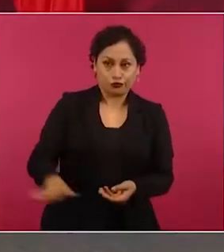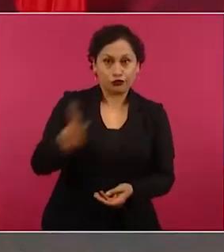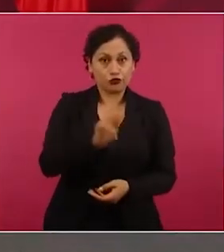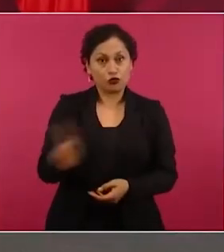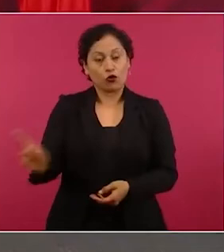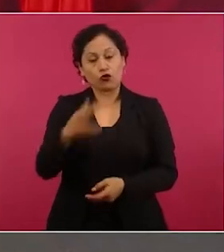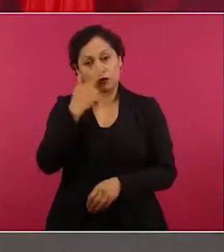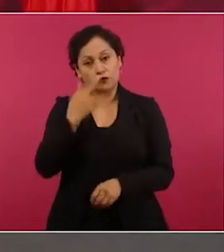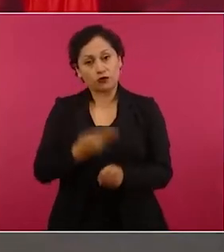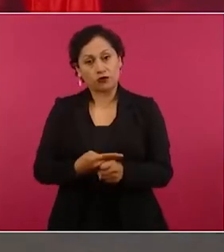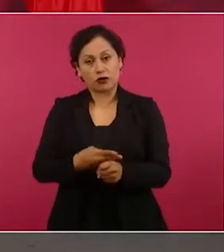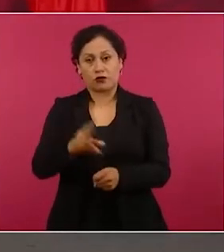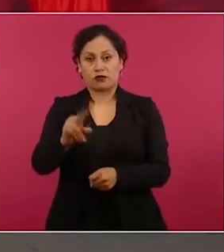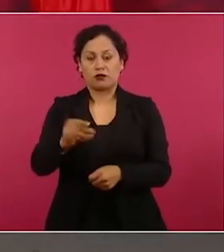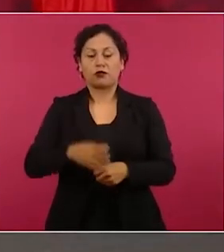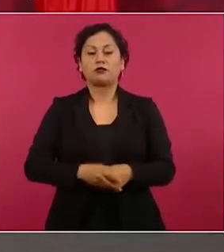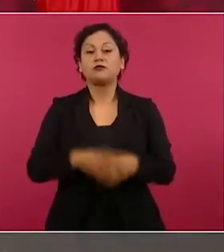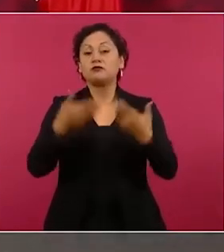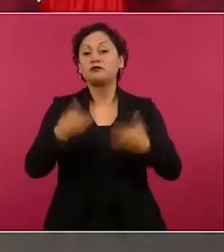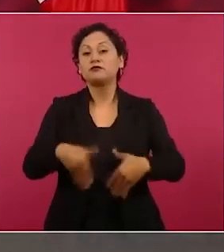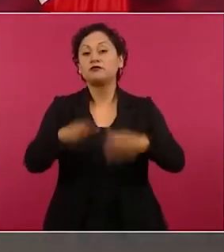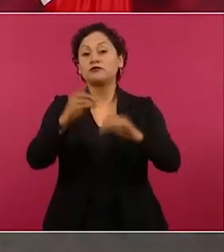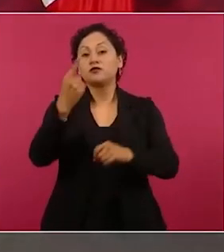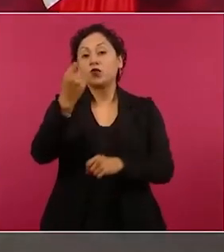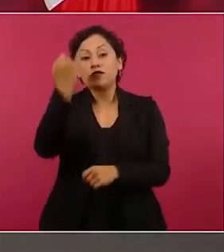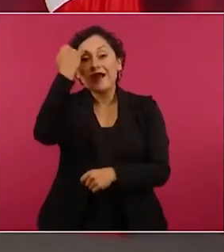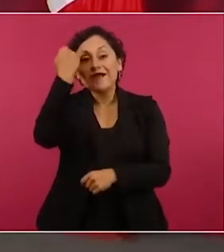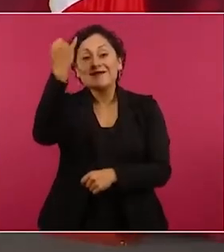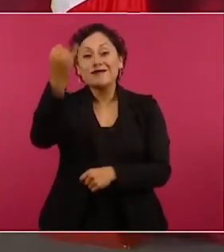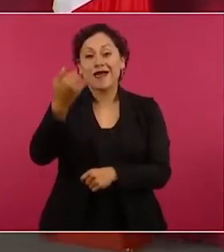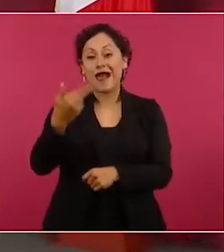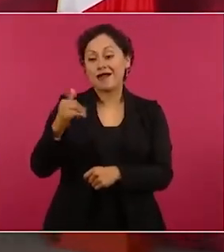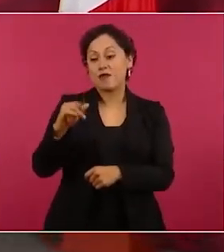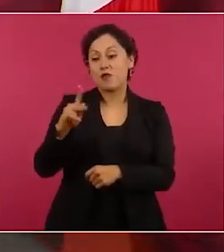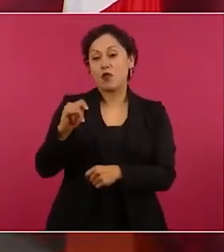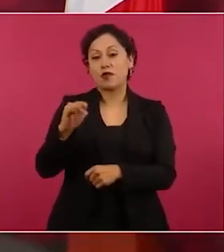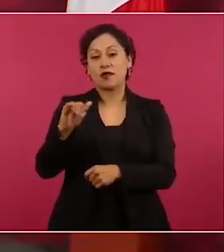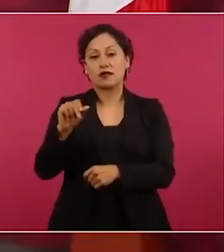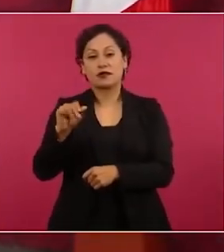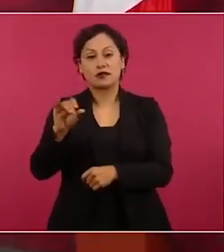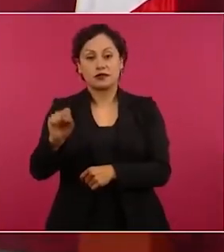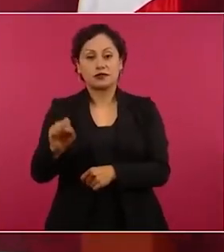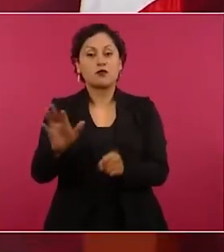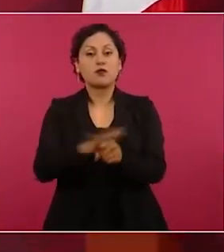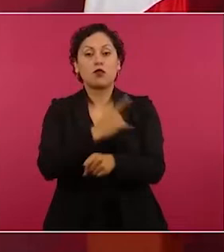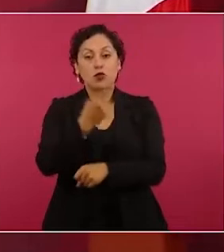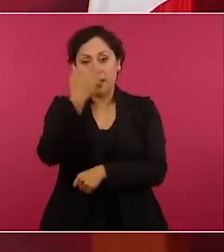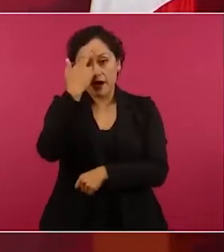Una de las hipótesis que existe sobre el por qué encubrieron estos hechos